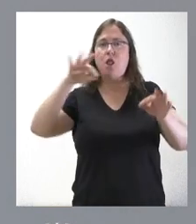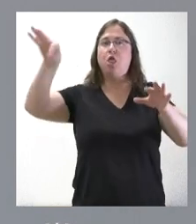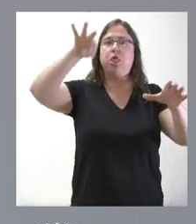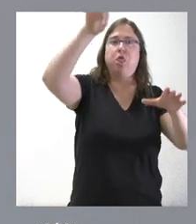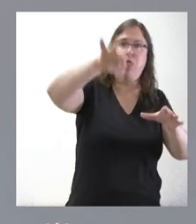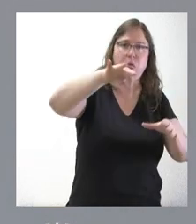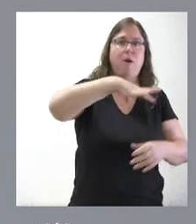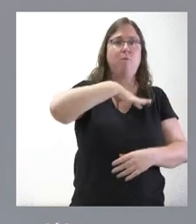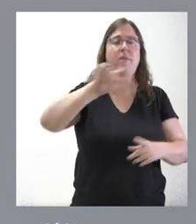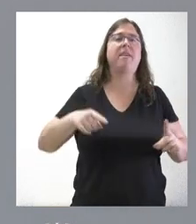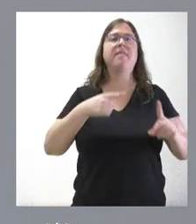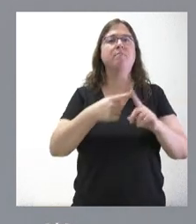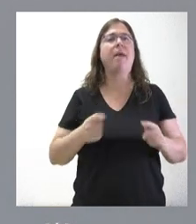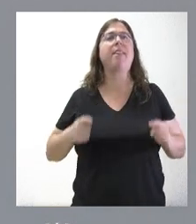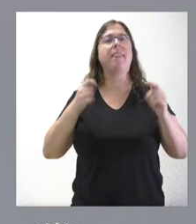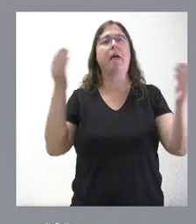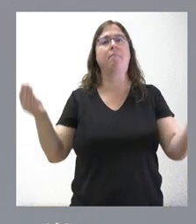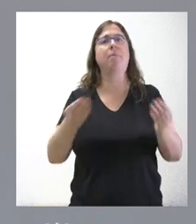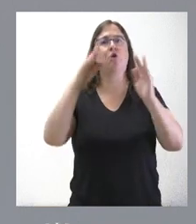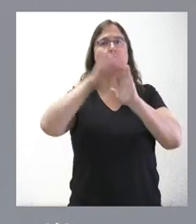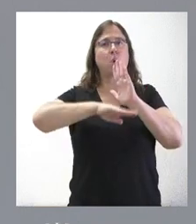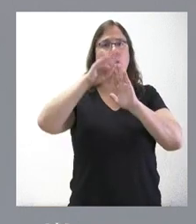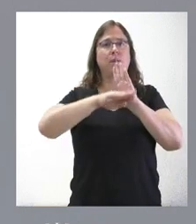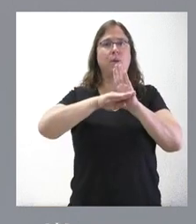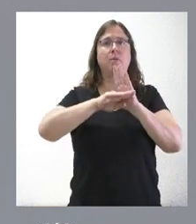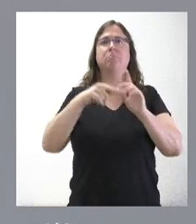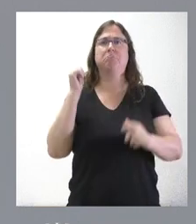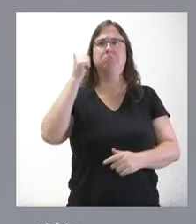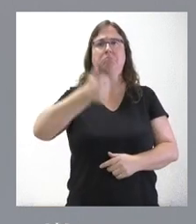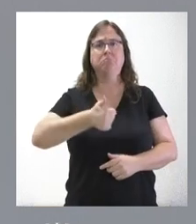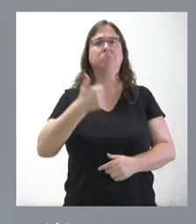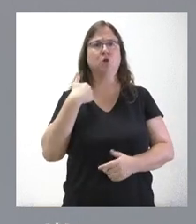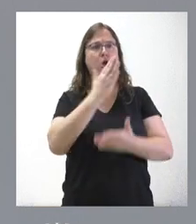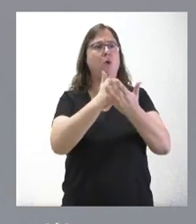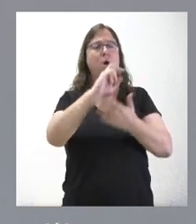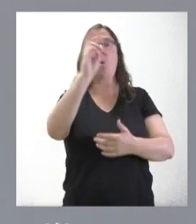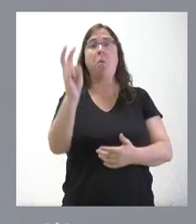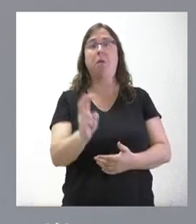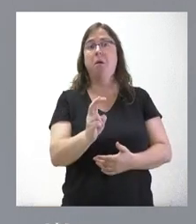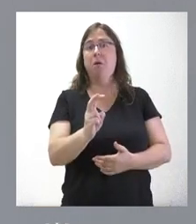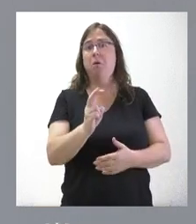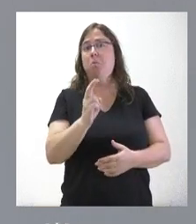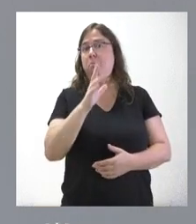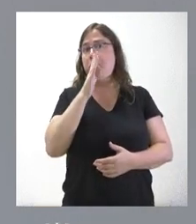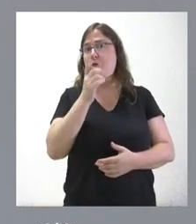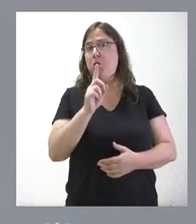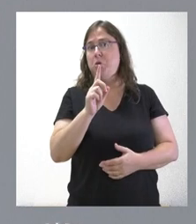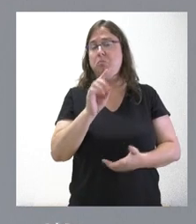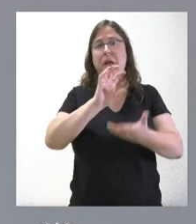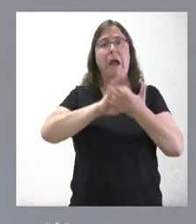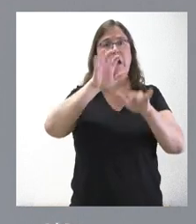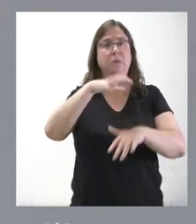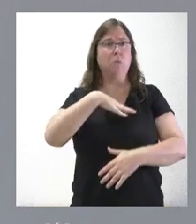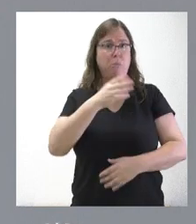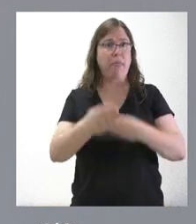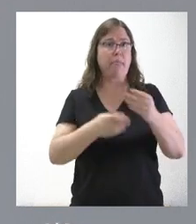y pueden aportar mejores condiciones. Se han venido aplicando en algunas otras comunidades autónomas. No veo por qué el motivo de que Castilla y León no las pueda